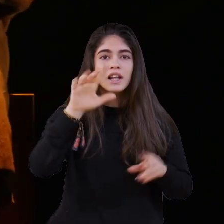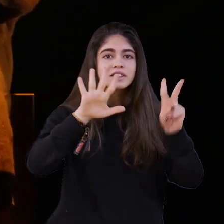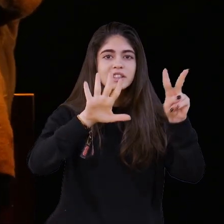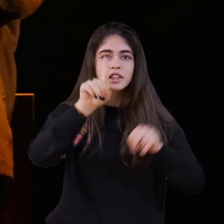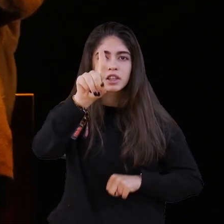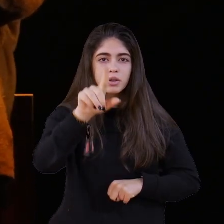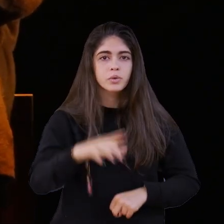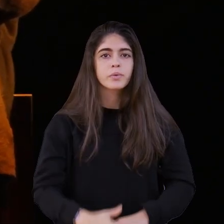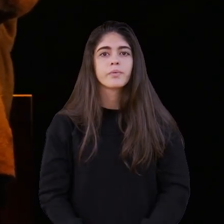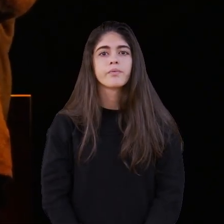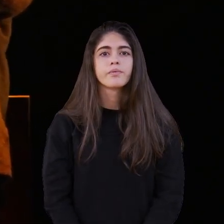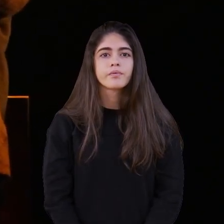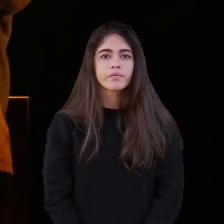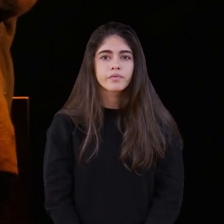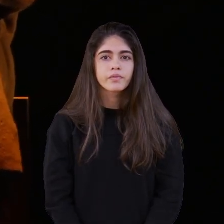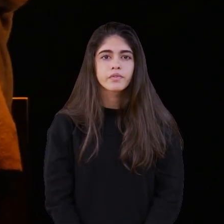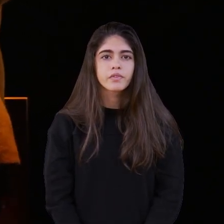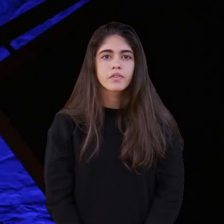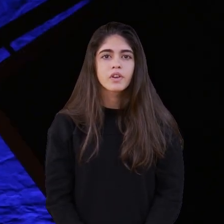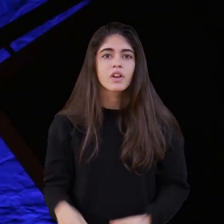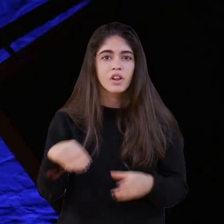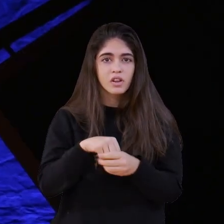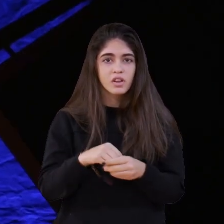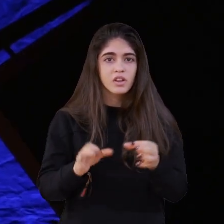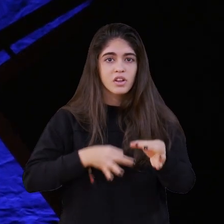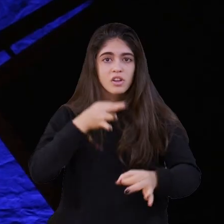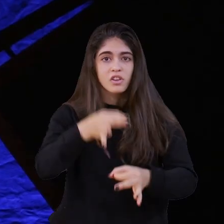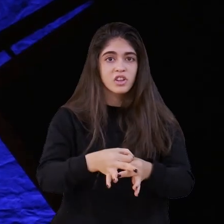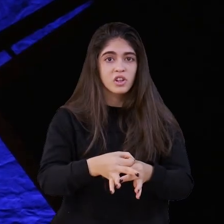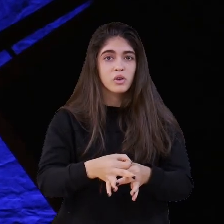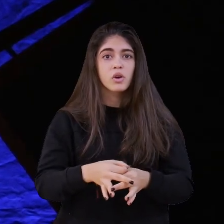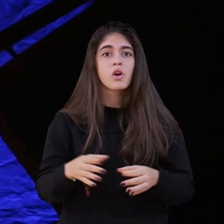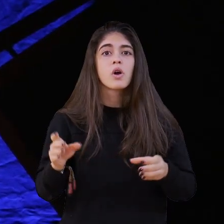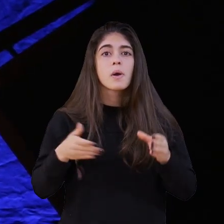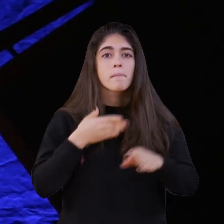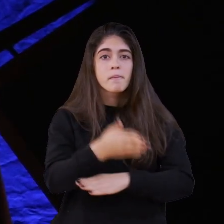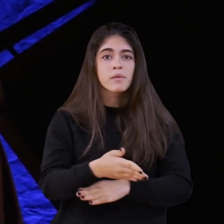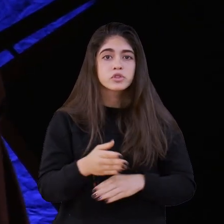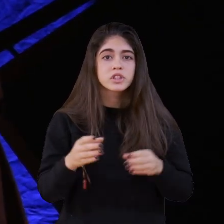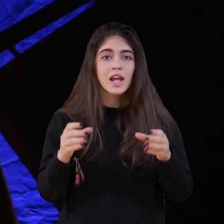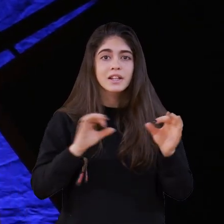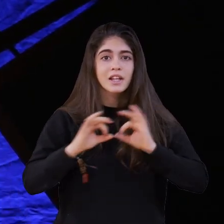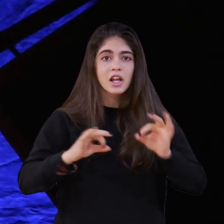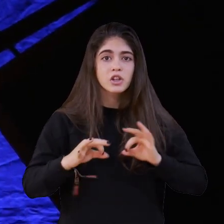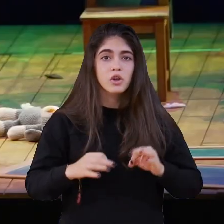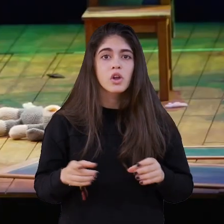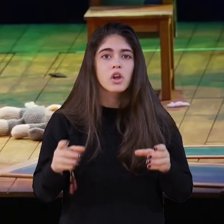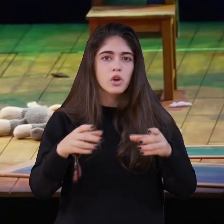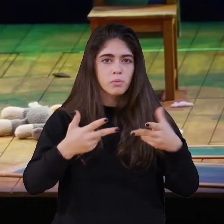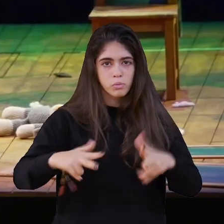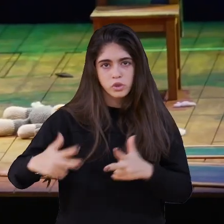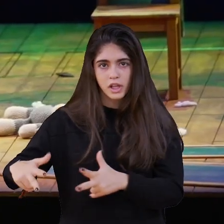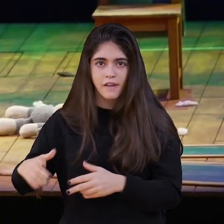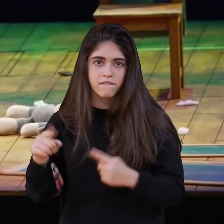se rescata la imagen de aquellas educadoras de la República, que surgieron como apasionadas maestras con la idea de que el derecho a la